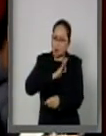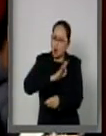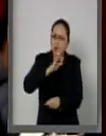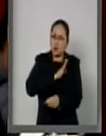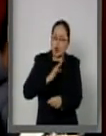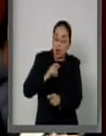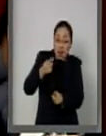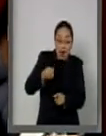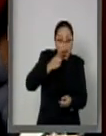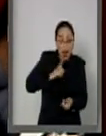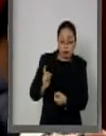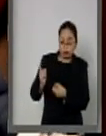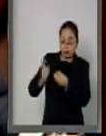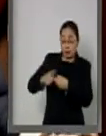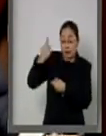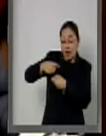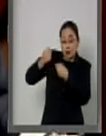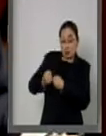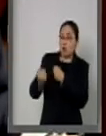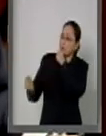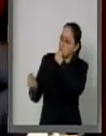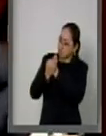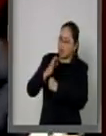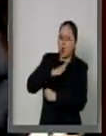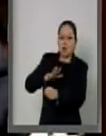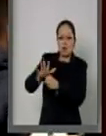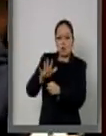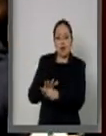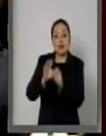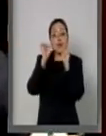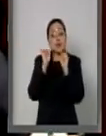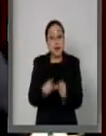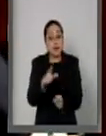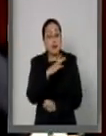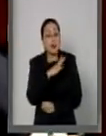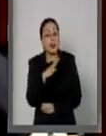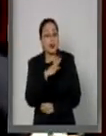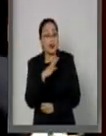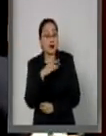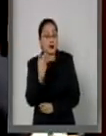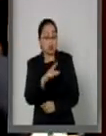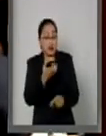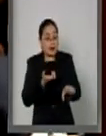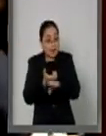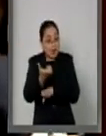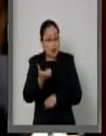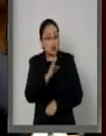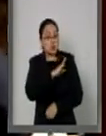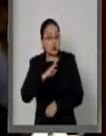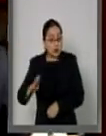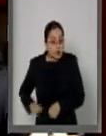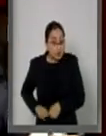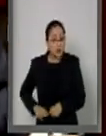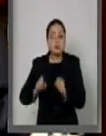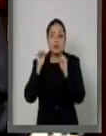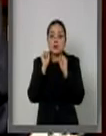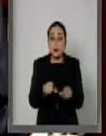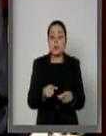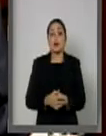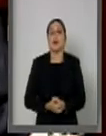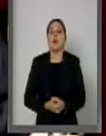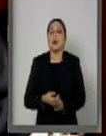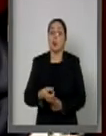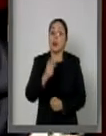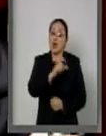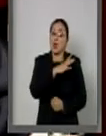asegurados. Habría que sumar también los recursos que aplican estados y municipios. Y destacadamente en